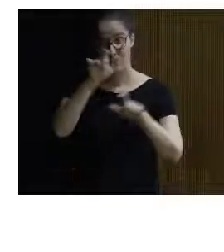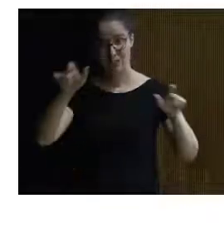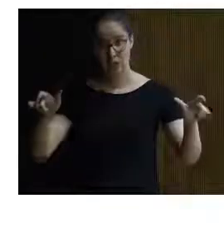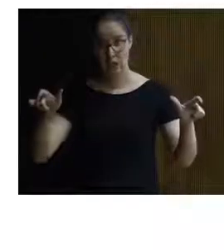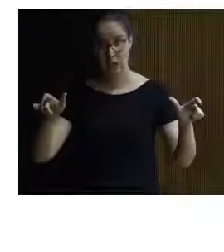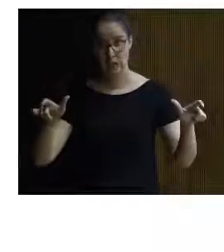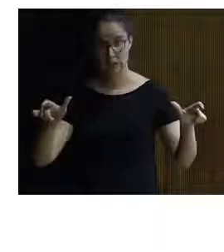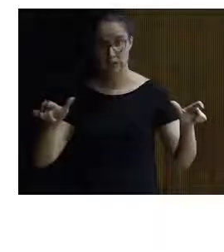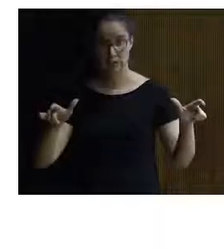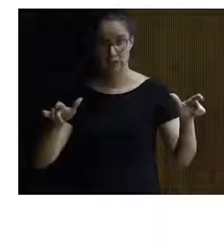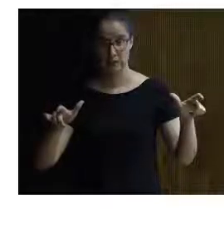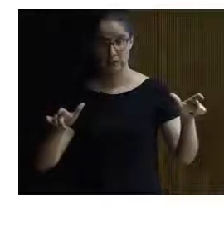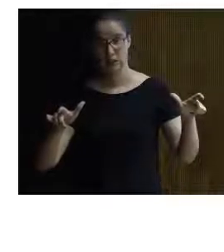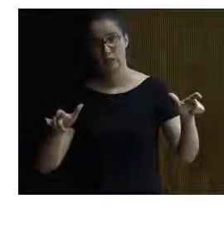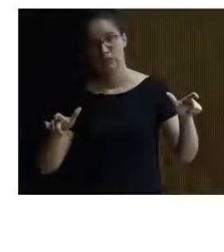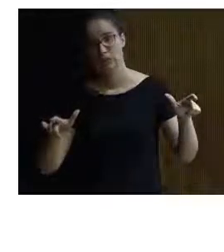con